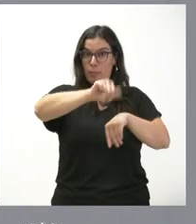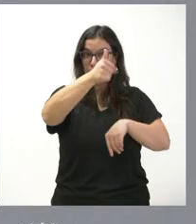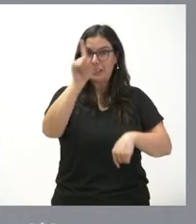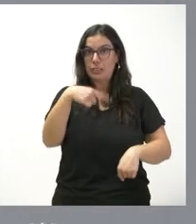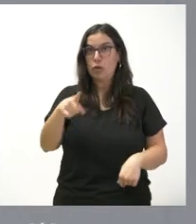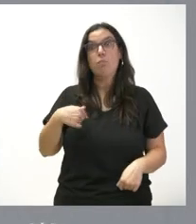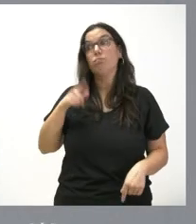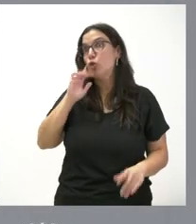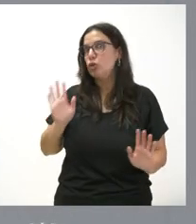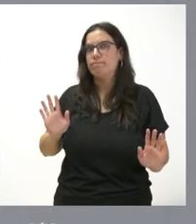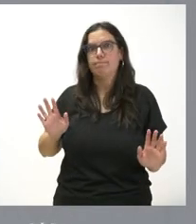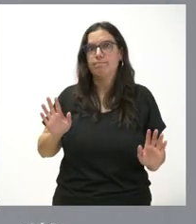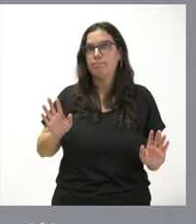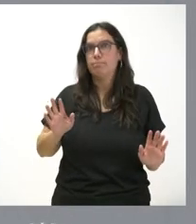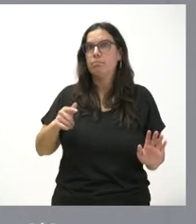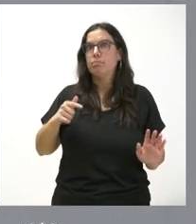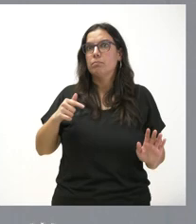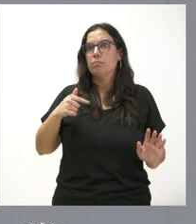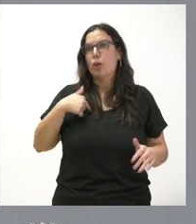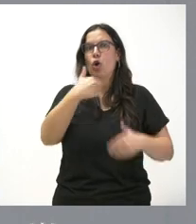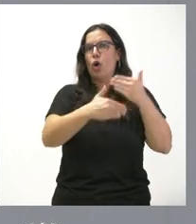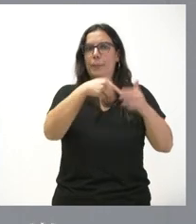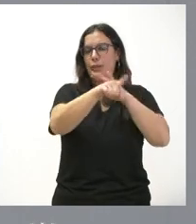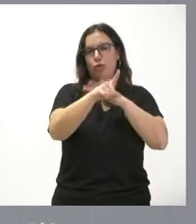pues no lo sé pero en todo caso he cumplido todos los trámites